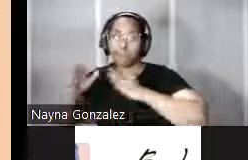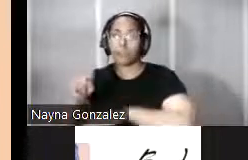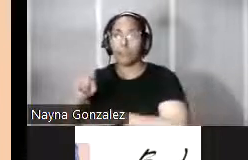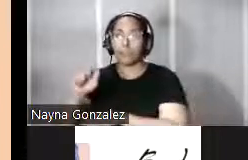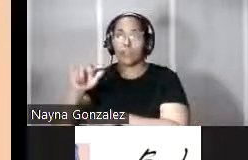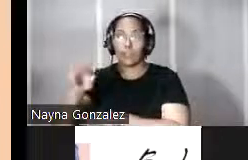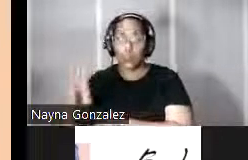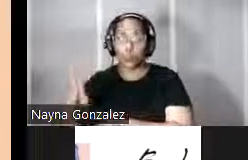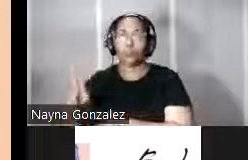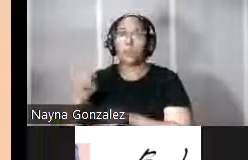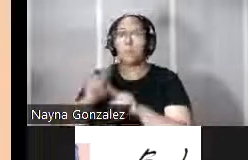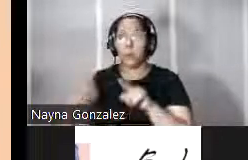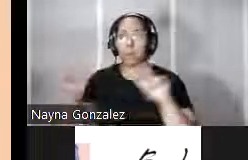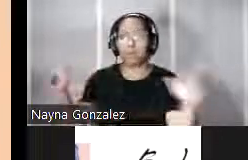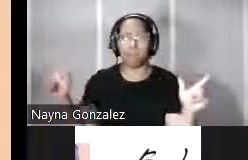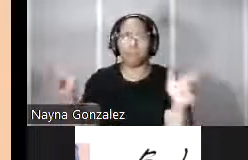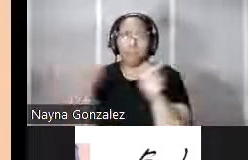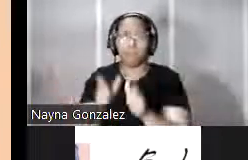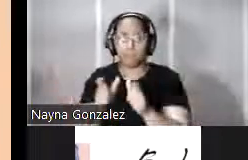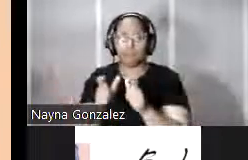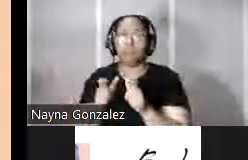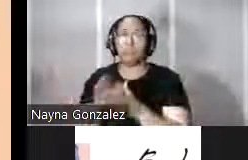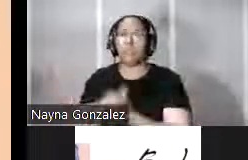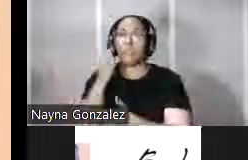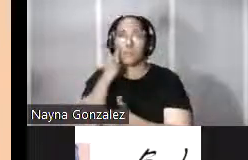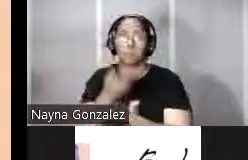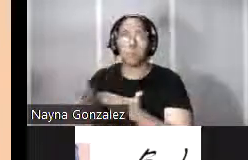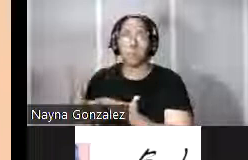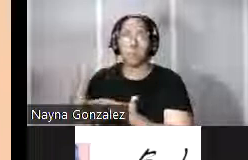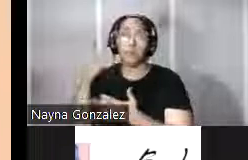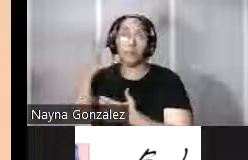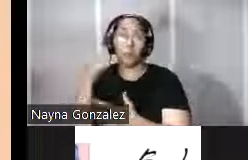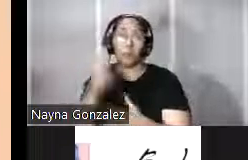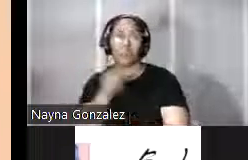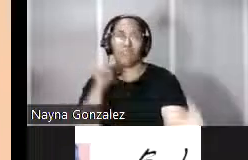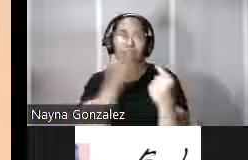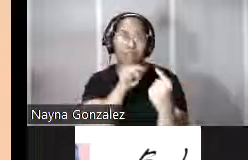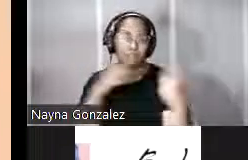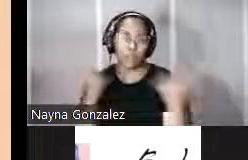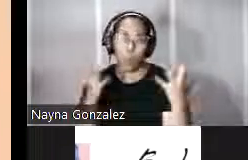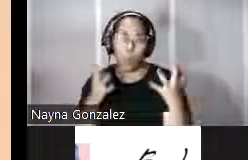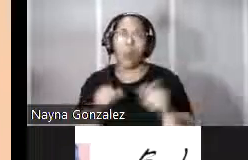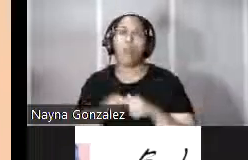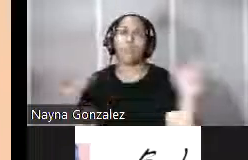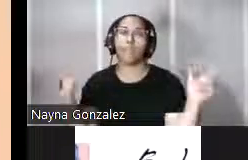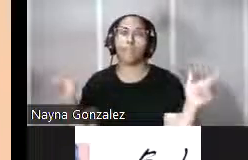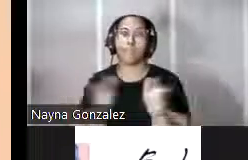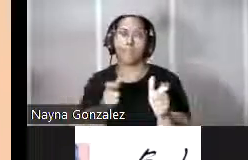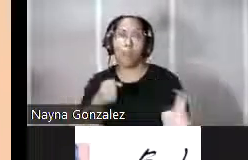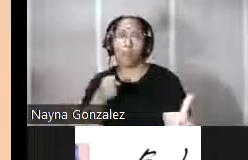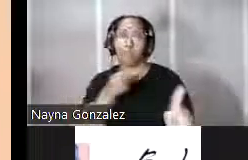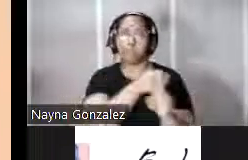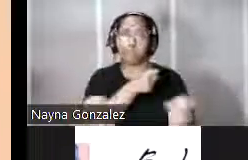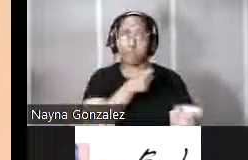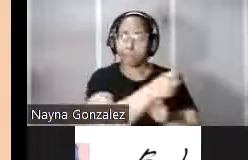altura que las construcciones realizadas en la etapa anterior porque su objetivo principal era minimizar el impacto de la artillería en